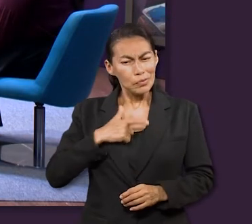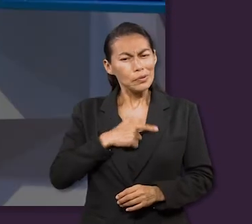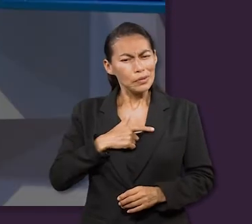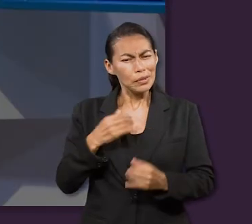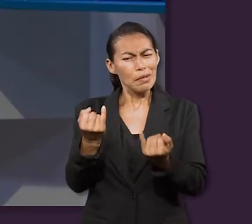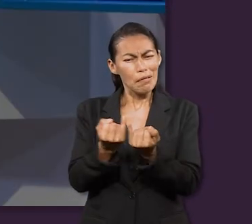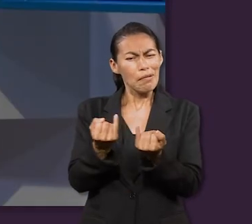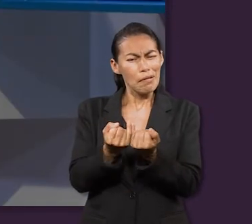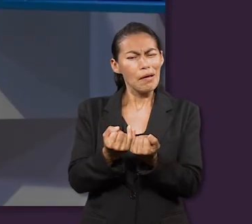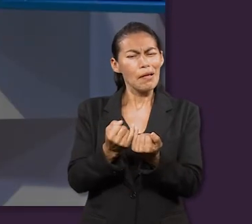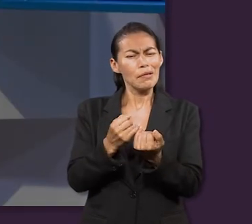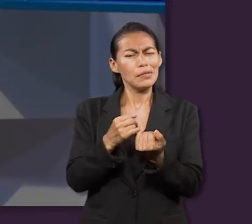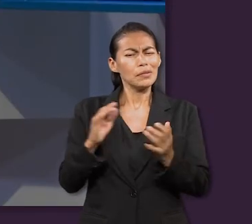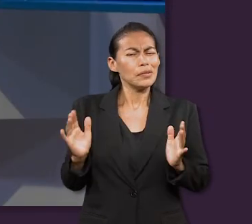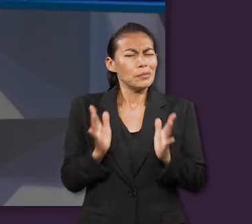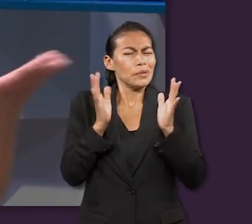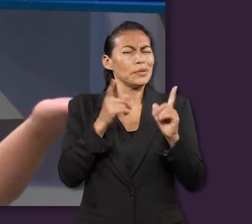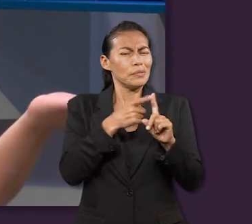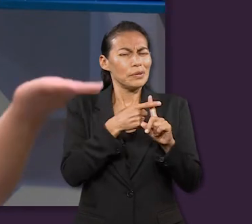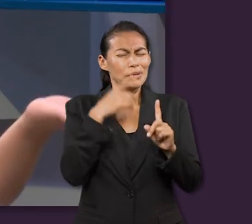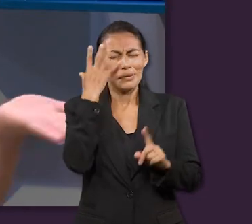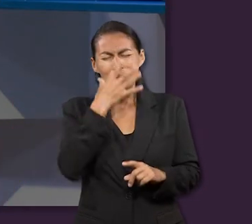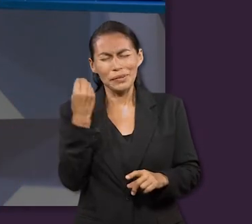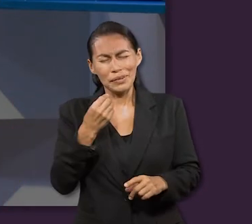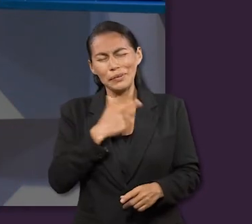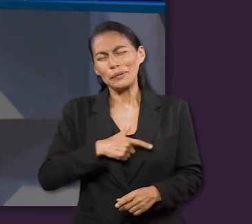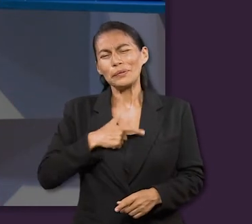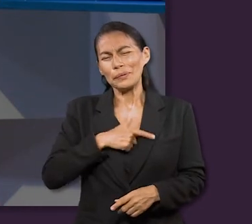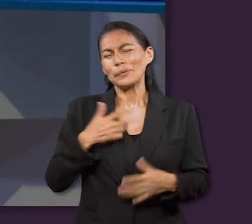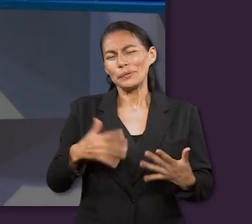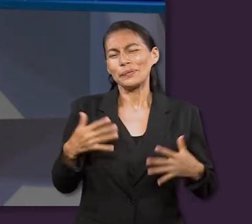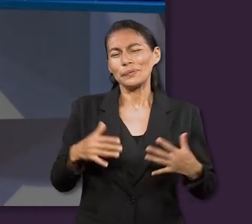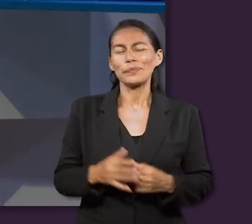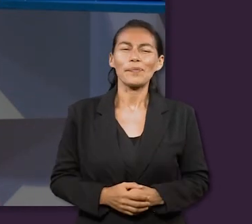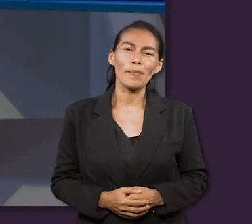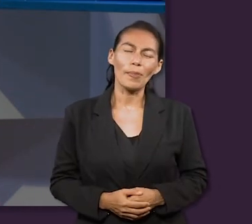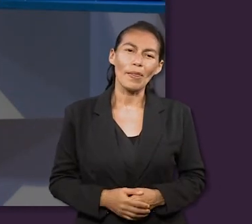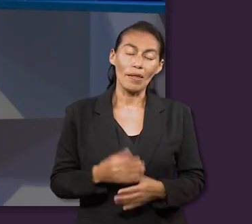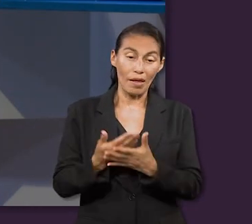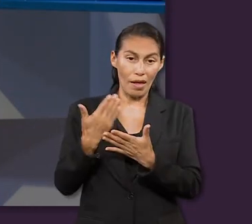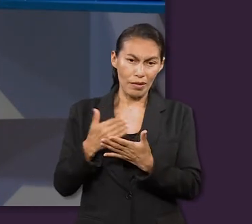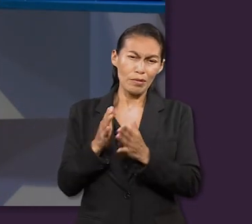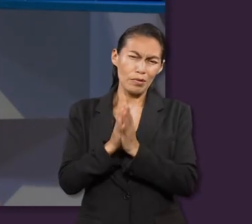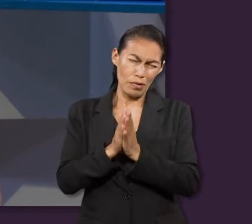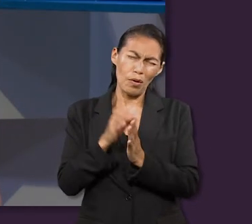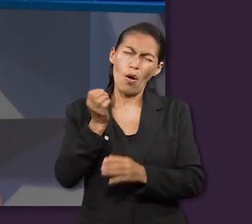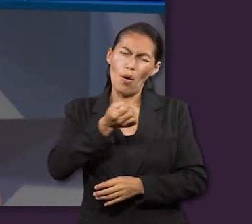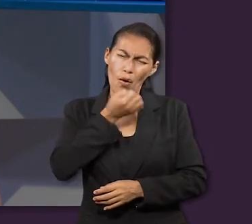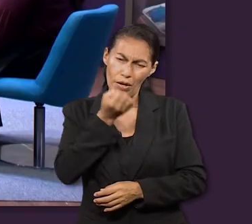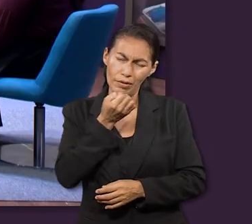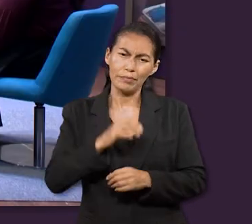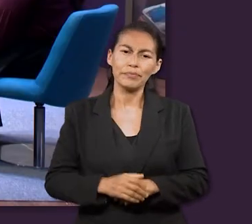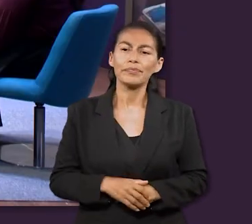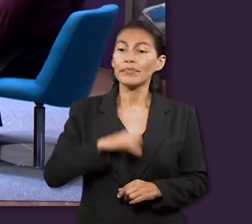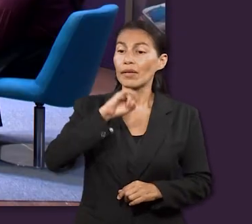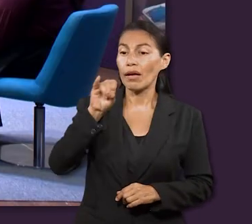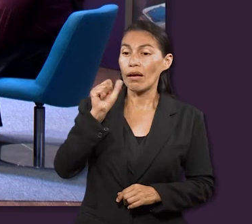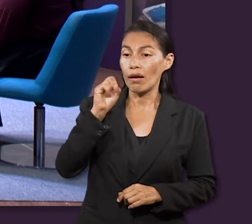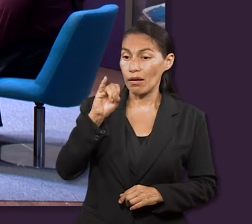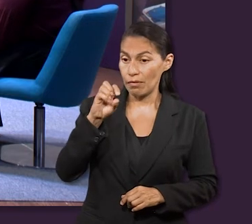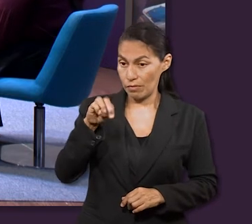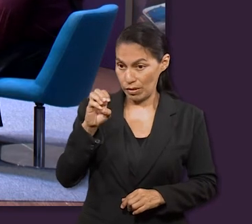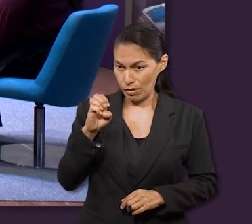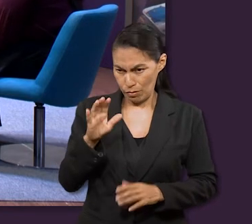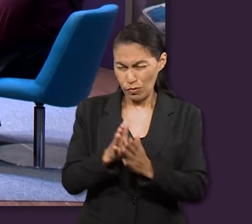que me gustaría tener una sorpresa así de positiva y bonita como la de él. Y bueno, antes de iniciar este repaso, ¿qué les parece si hacemos una